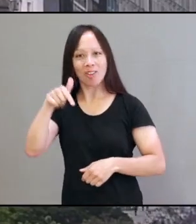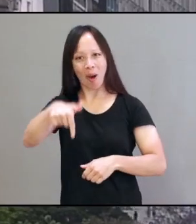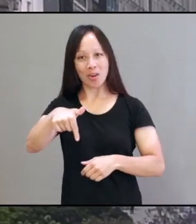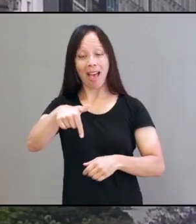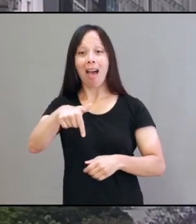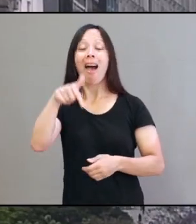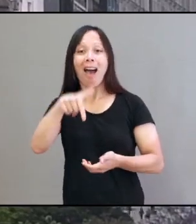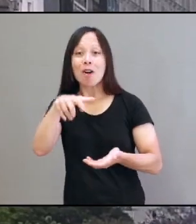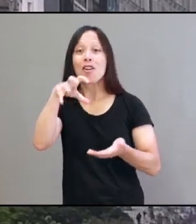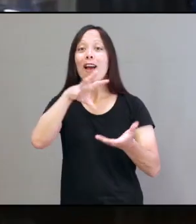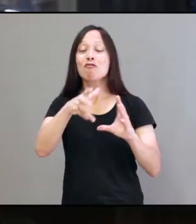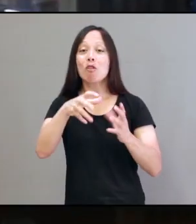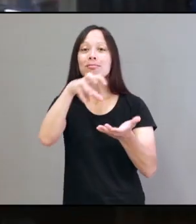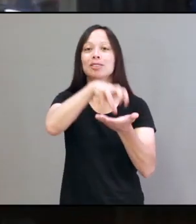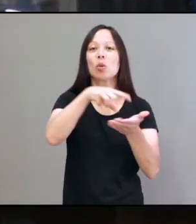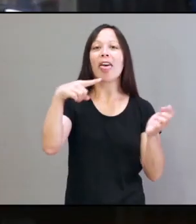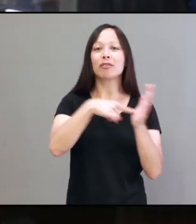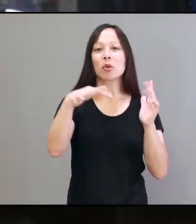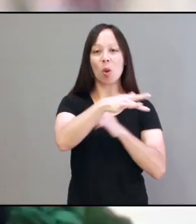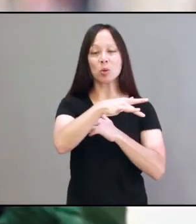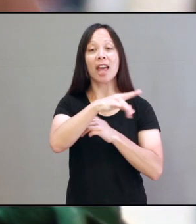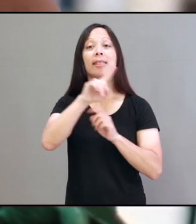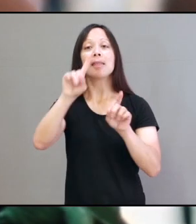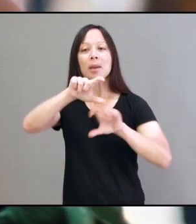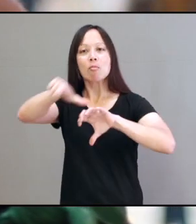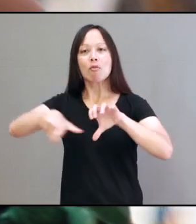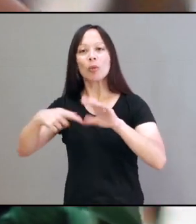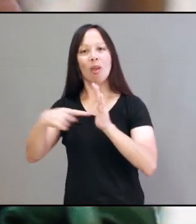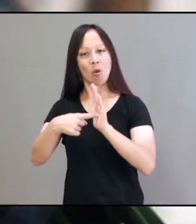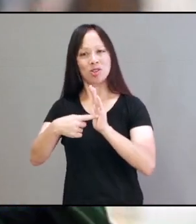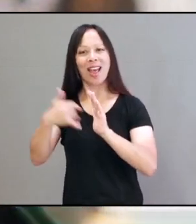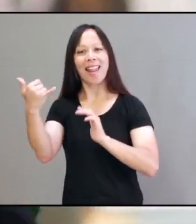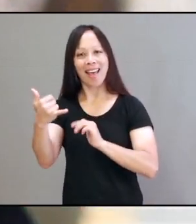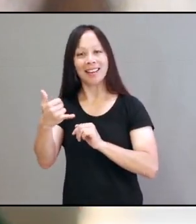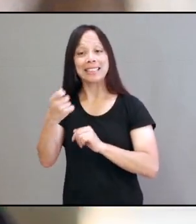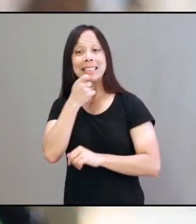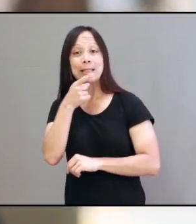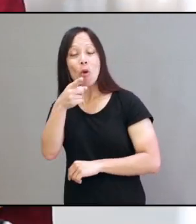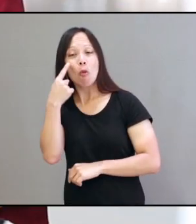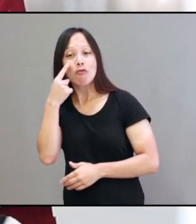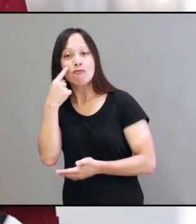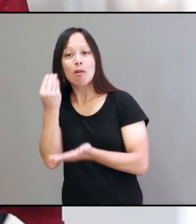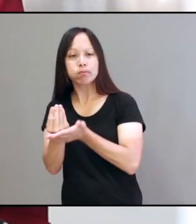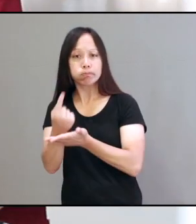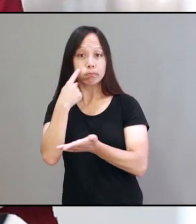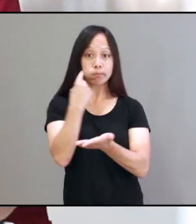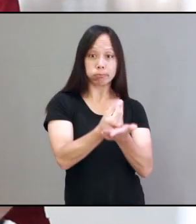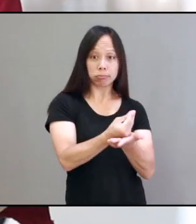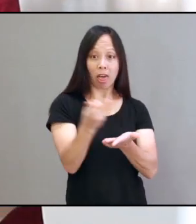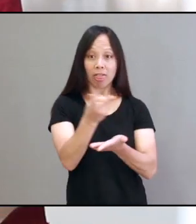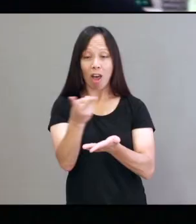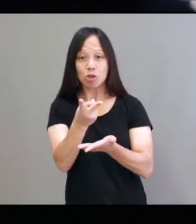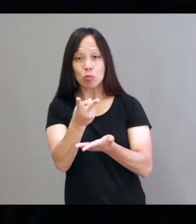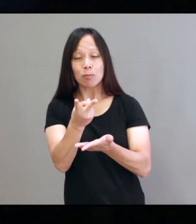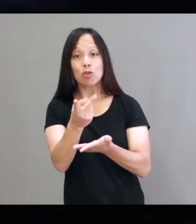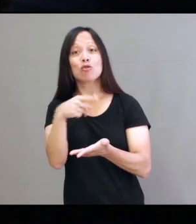Esta vez es el turno de la Ciudad Autónoma de Buenos Aires y de la Provincia de Buenos Aires. Si vivís en alguno de los dos